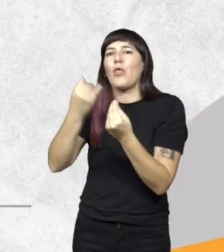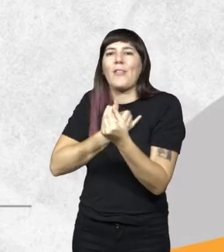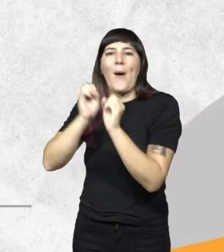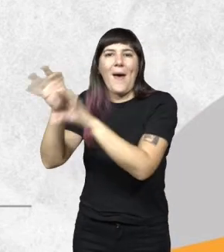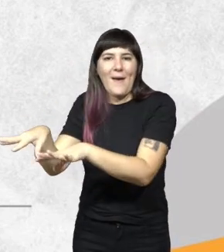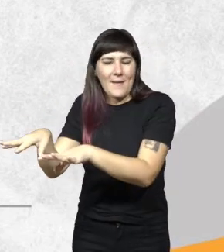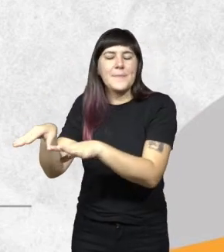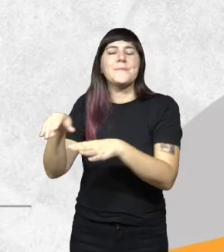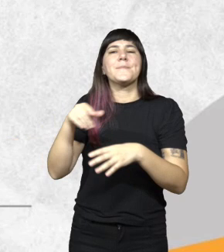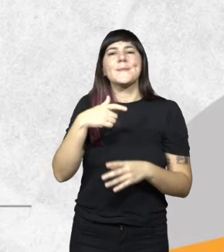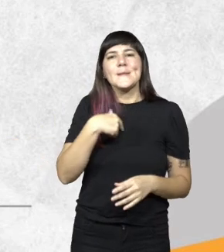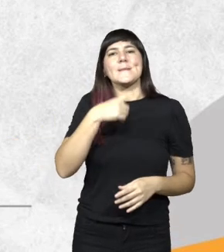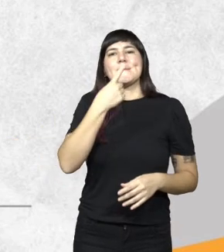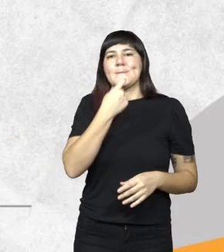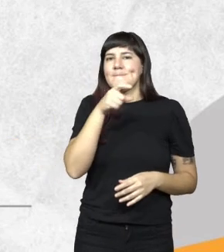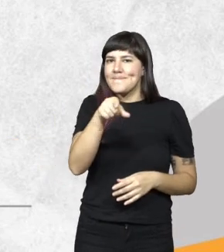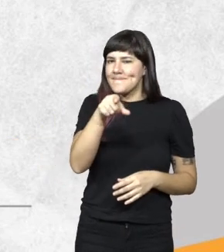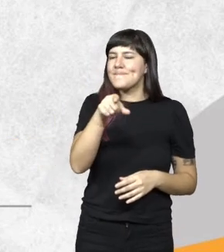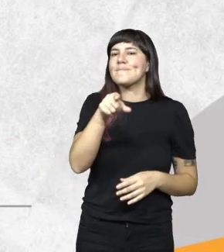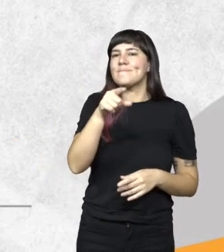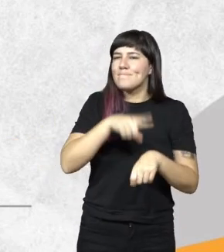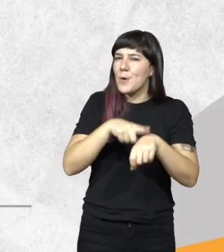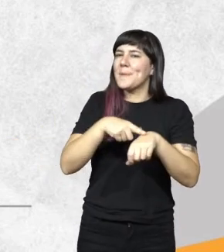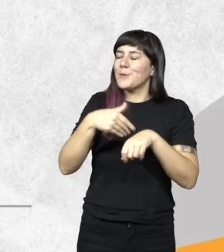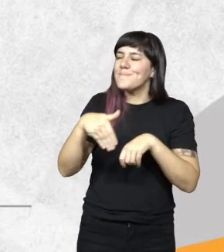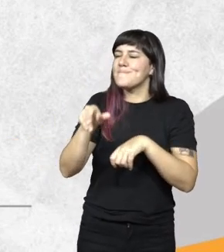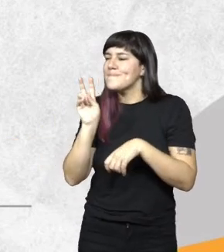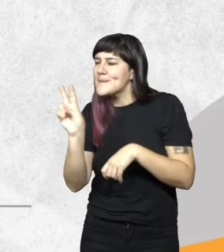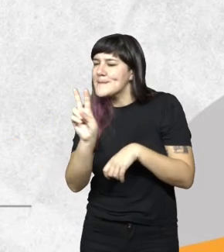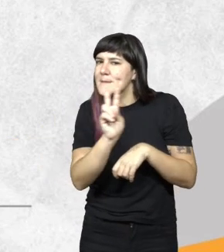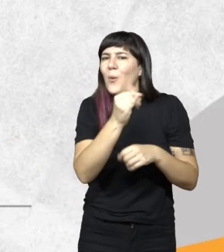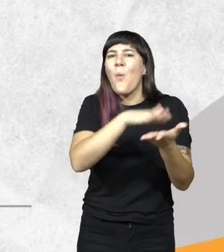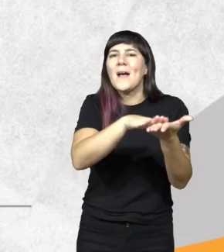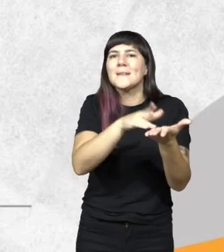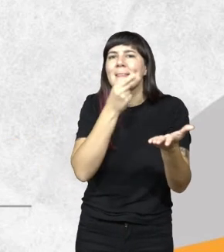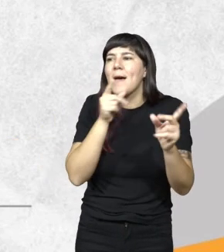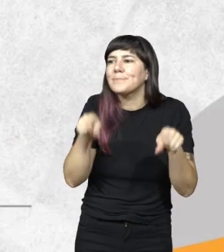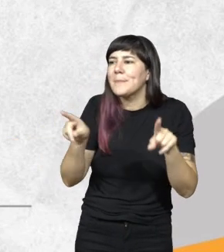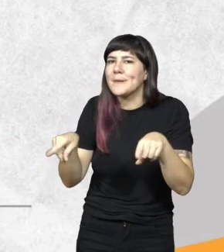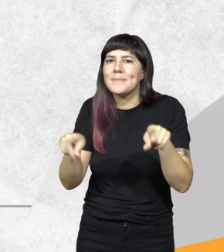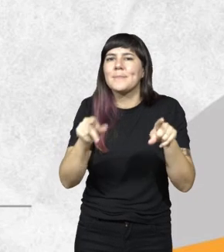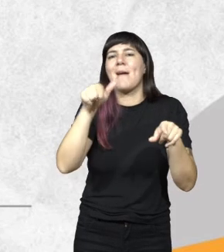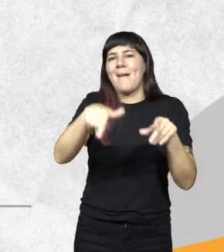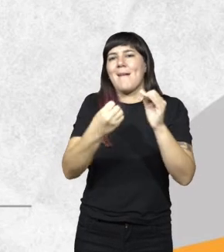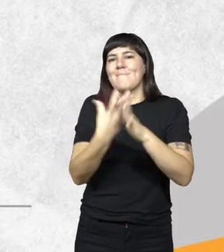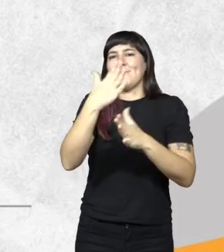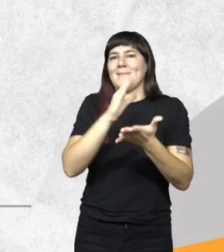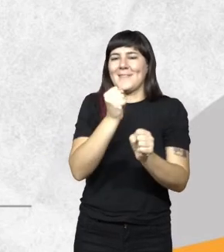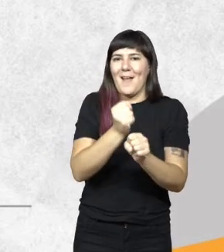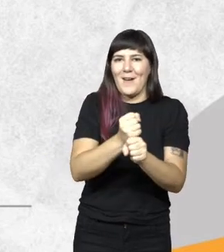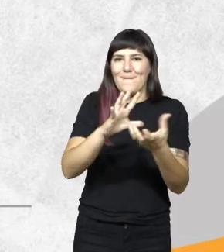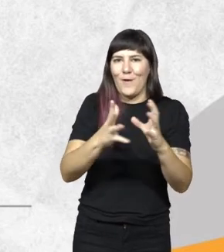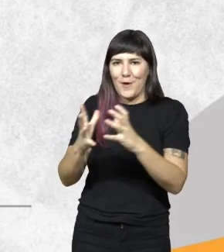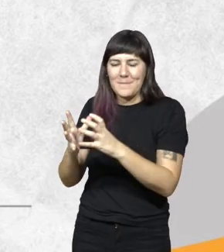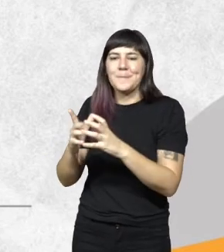Pudimos identificar y ya a partir de ese momento empezar a trabajar sobre esos vacíos y a partir de eso, entonces, bueno, en este